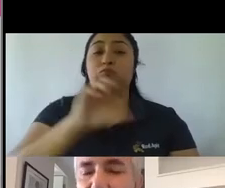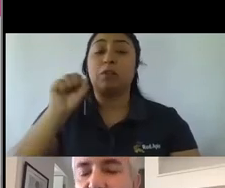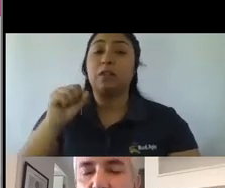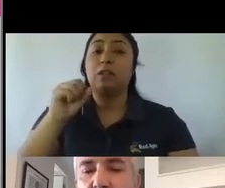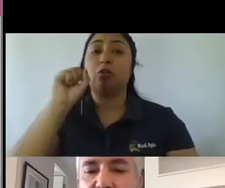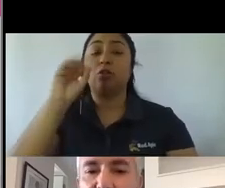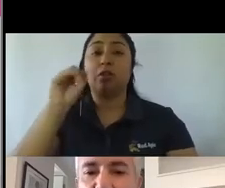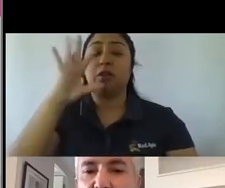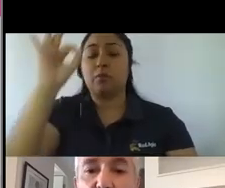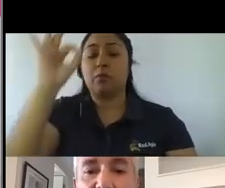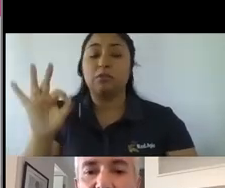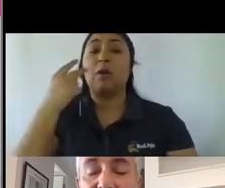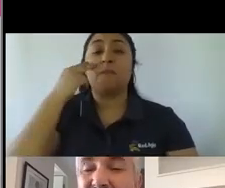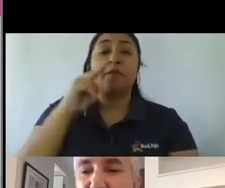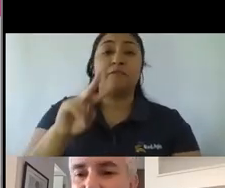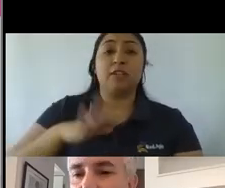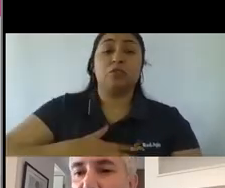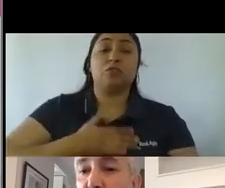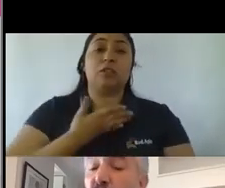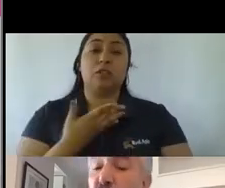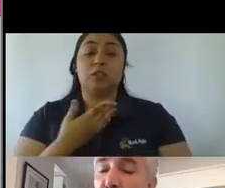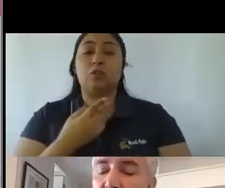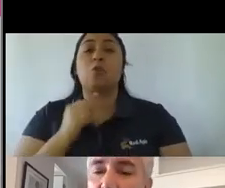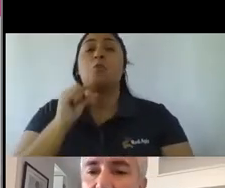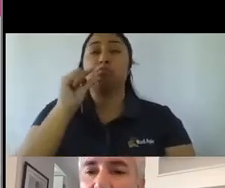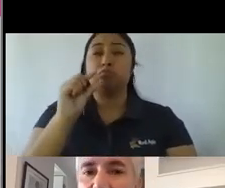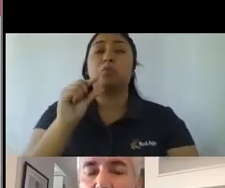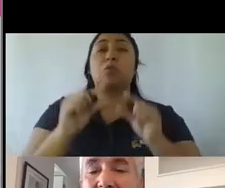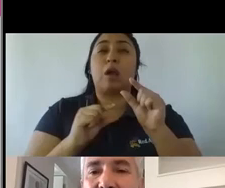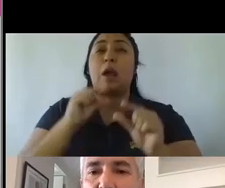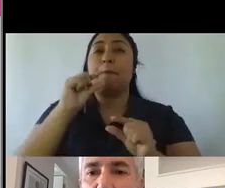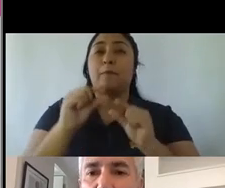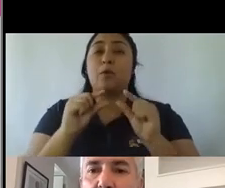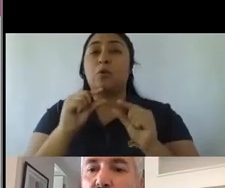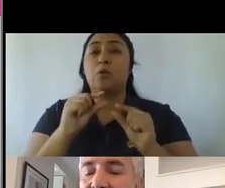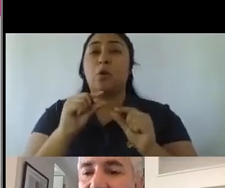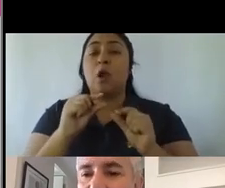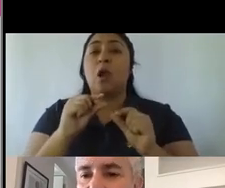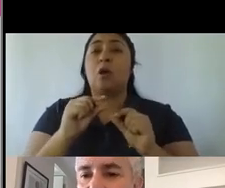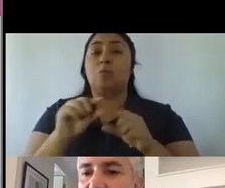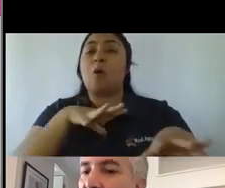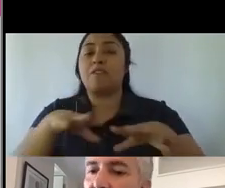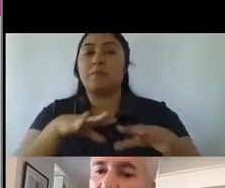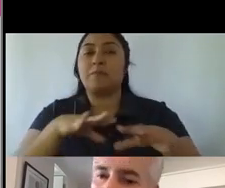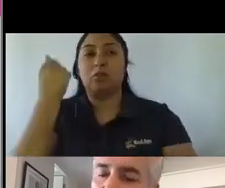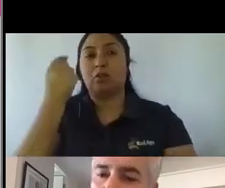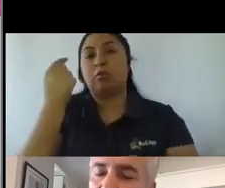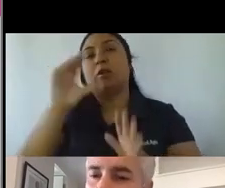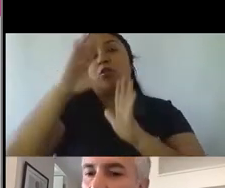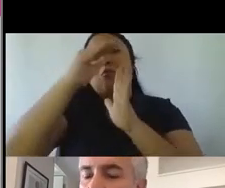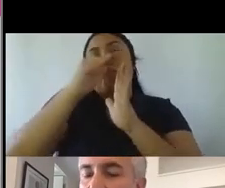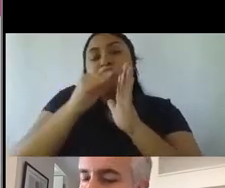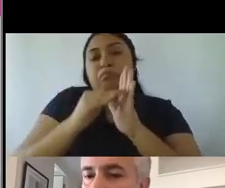sentido un poquitito más como de dinamismo económico y por lo tanto ha bajado un poco el estrés en ese sentido, pero,